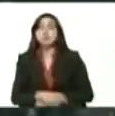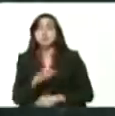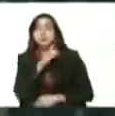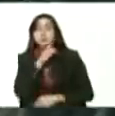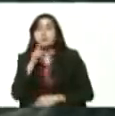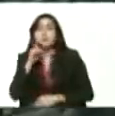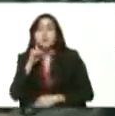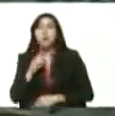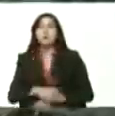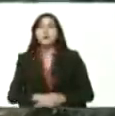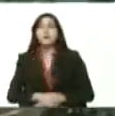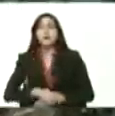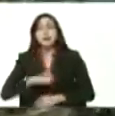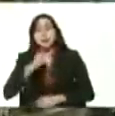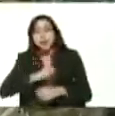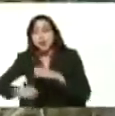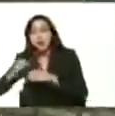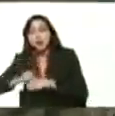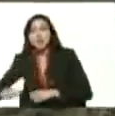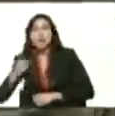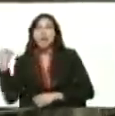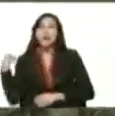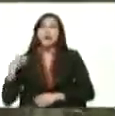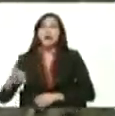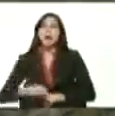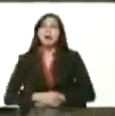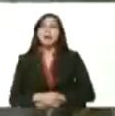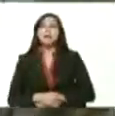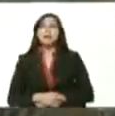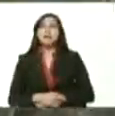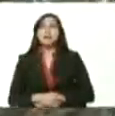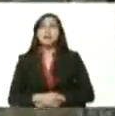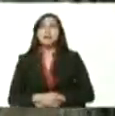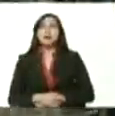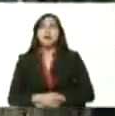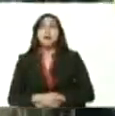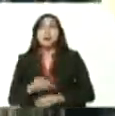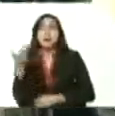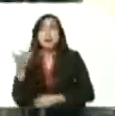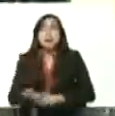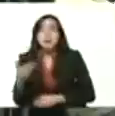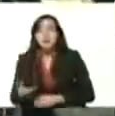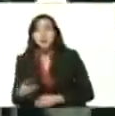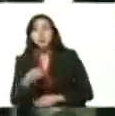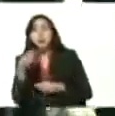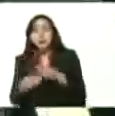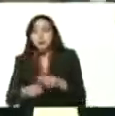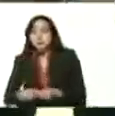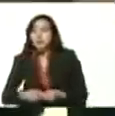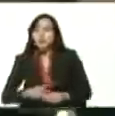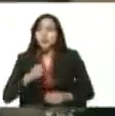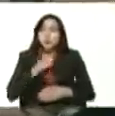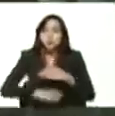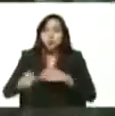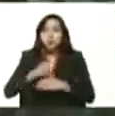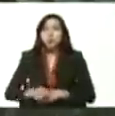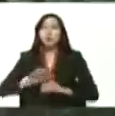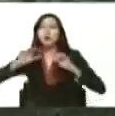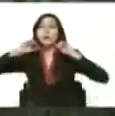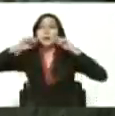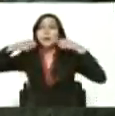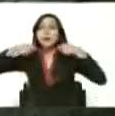línea Ferti donde tenemos una un fertilizante especial o específico para el maíz